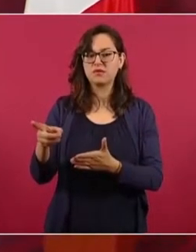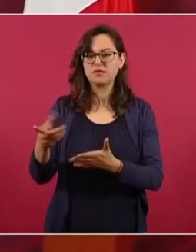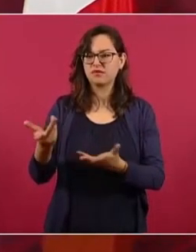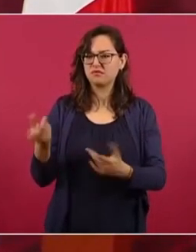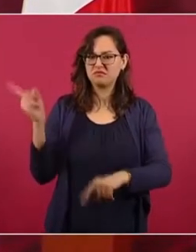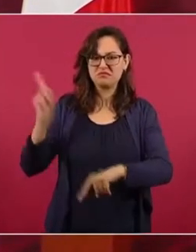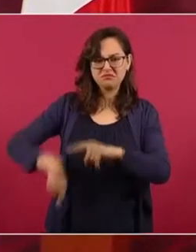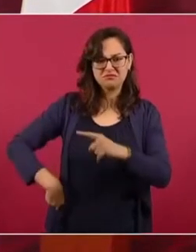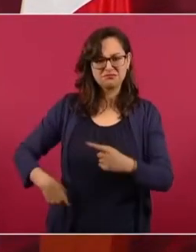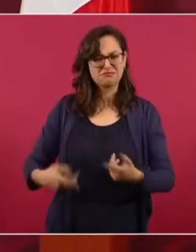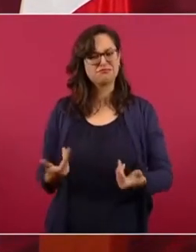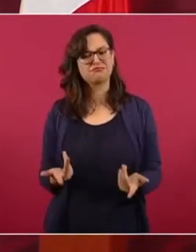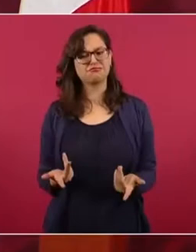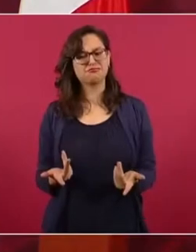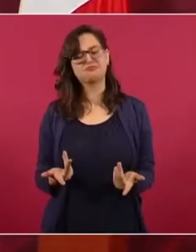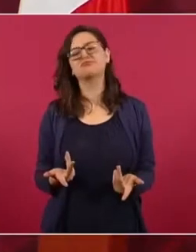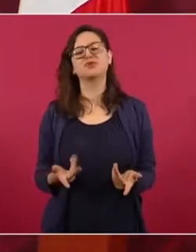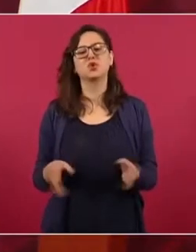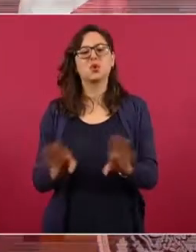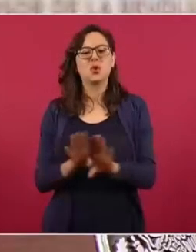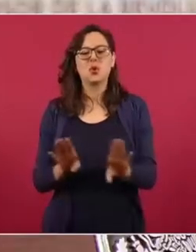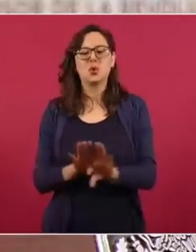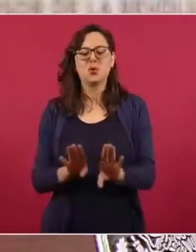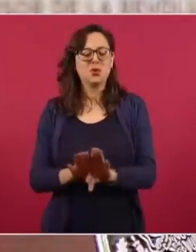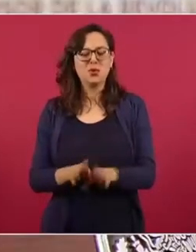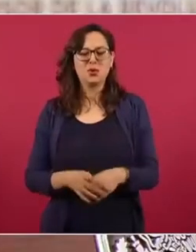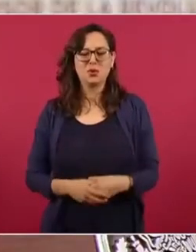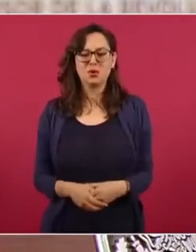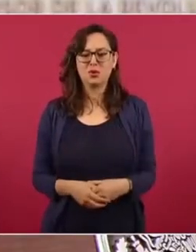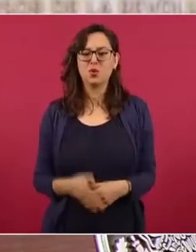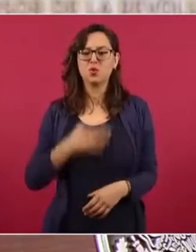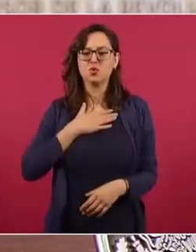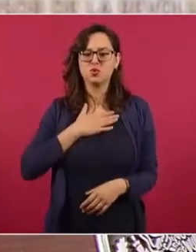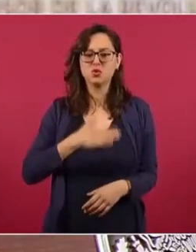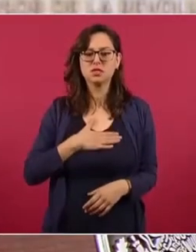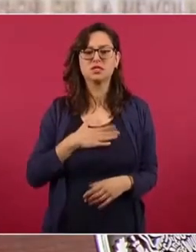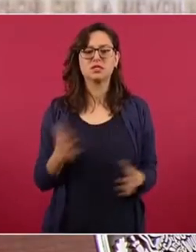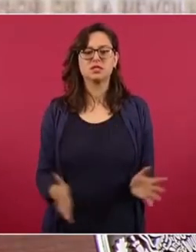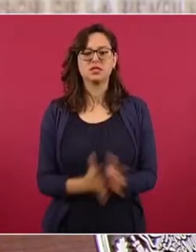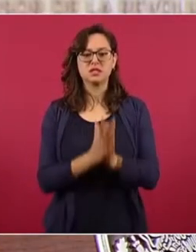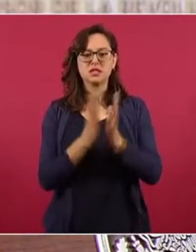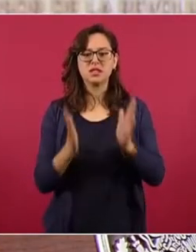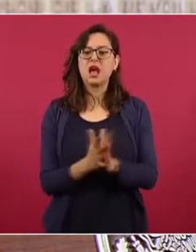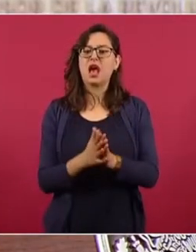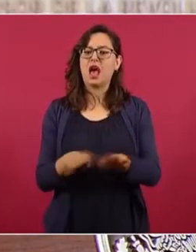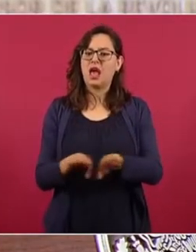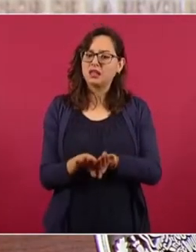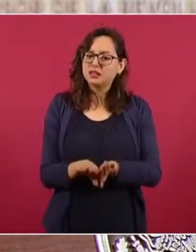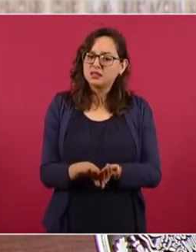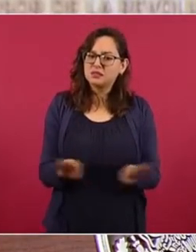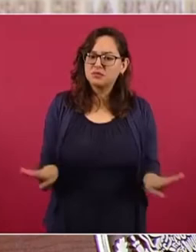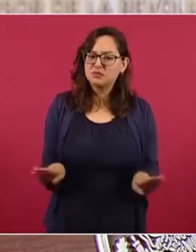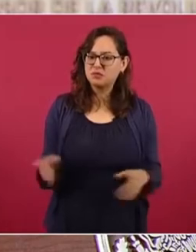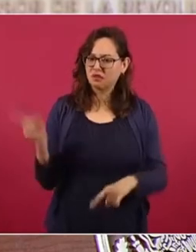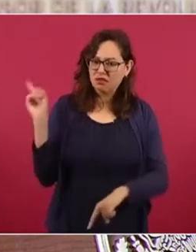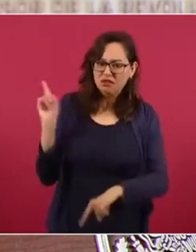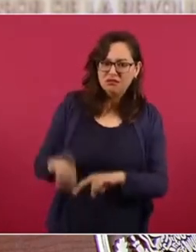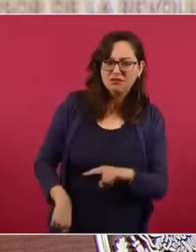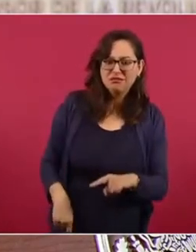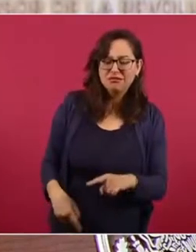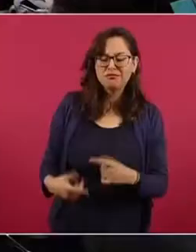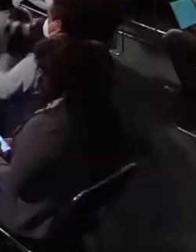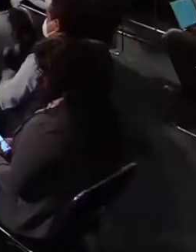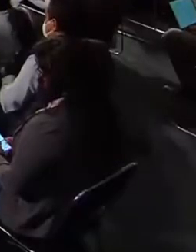a la justicia, a la democracia. Ese es el problema.